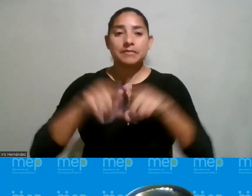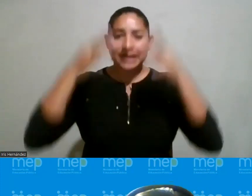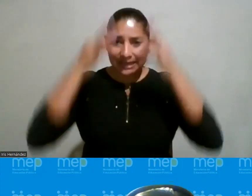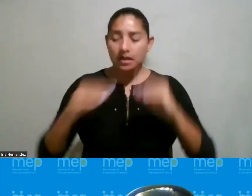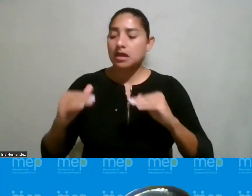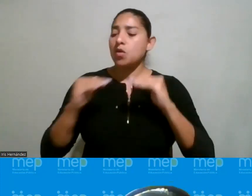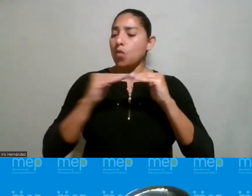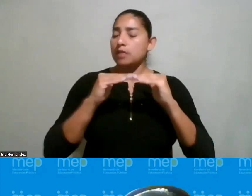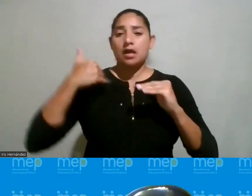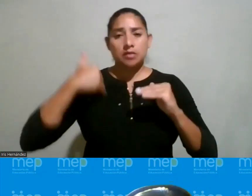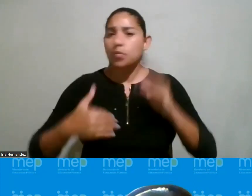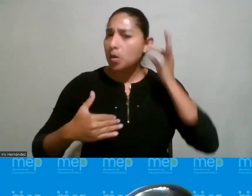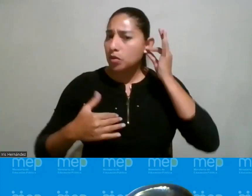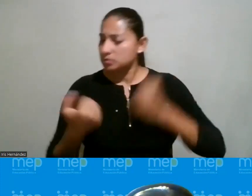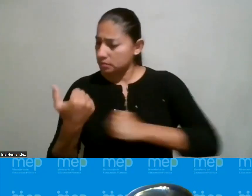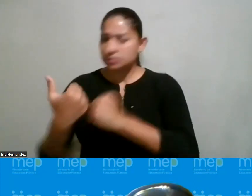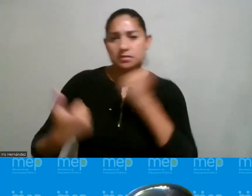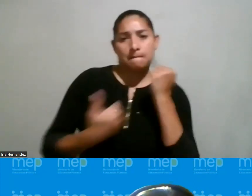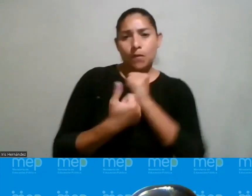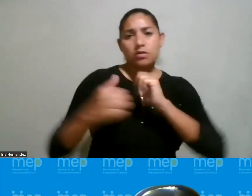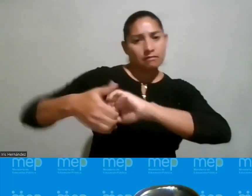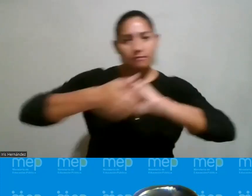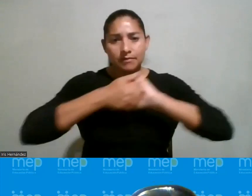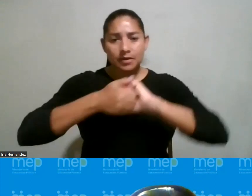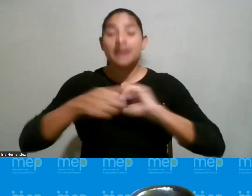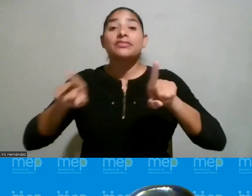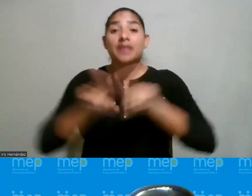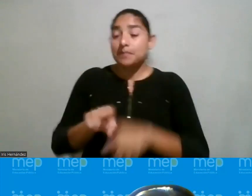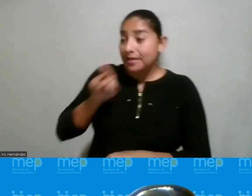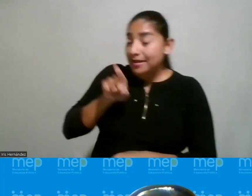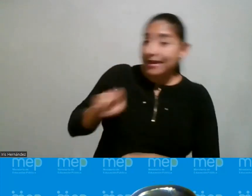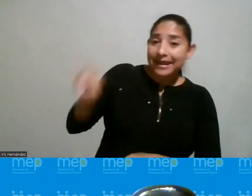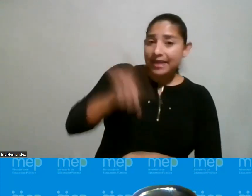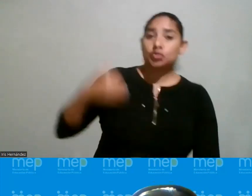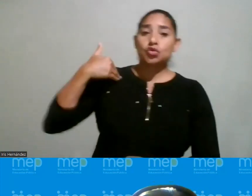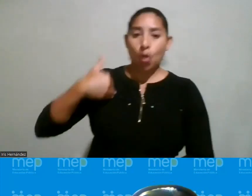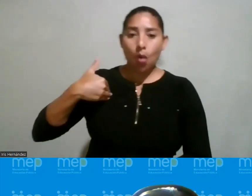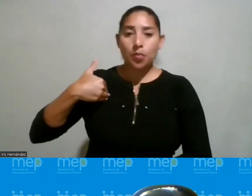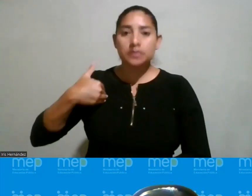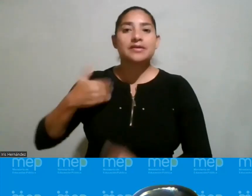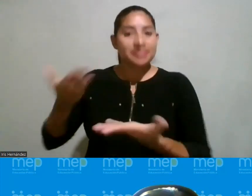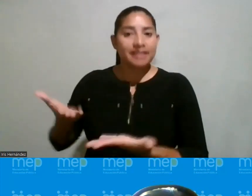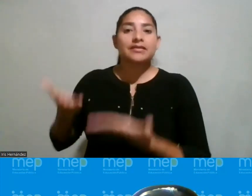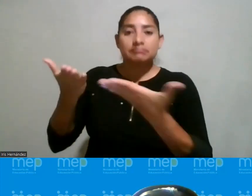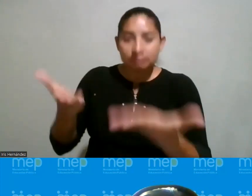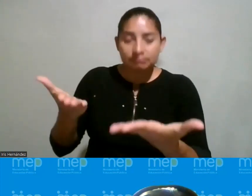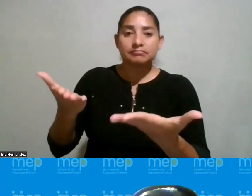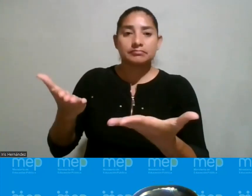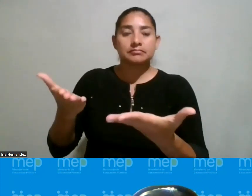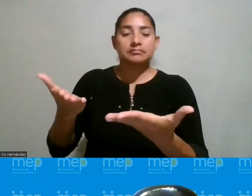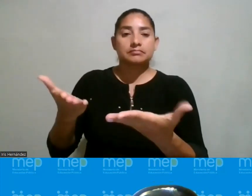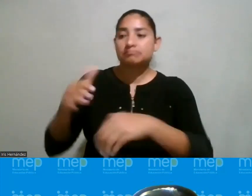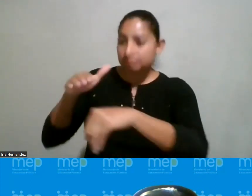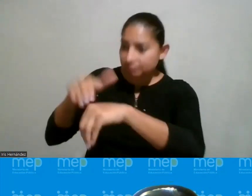la igualdad entre hombres y mujeres y la apoyan entonces también esos hombres deben ser vocales en esto tanto